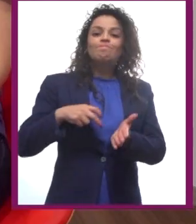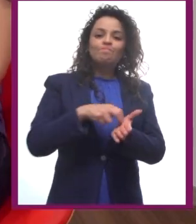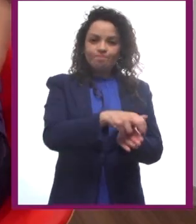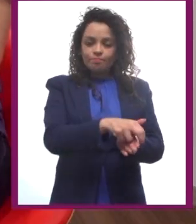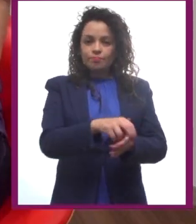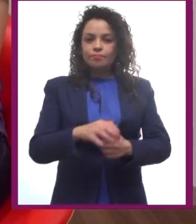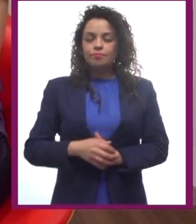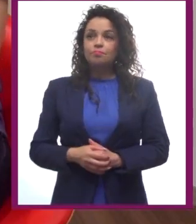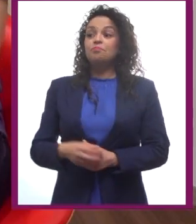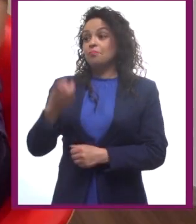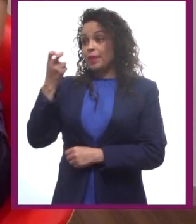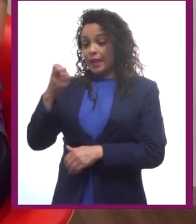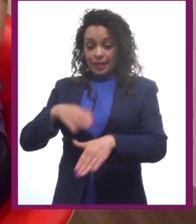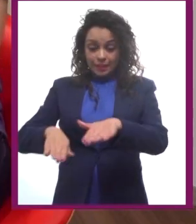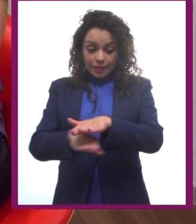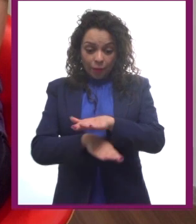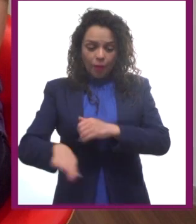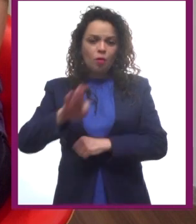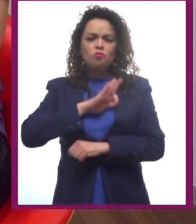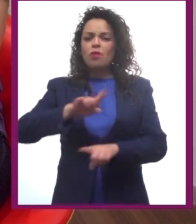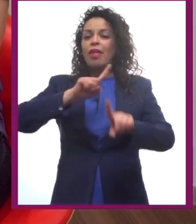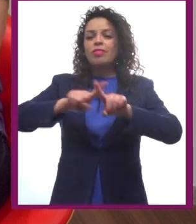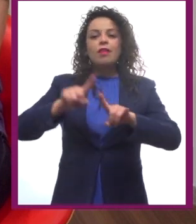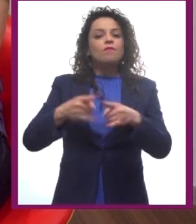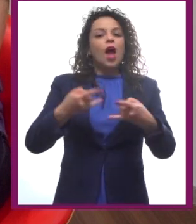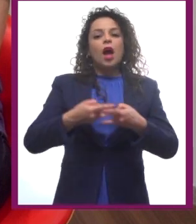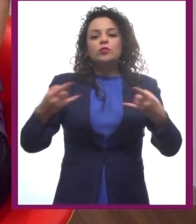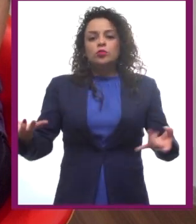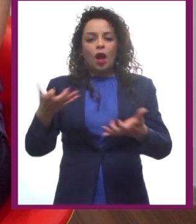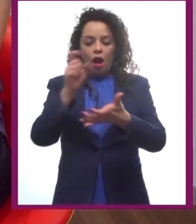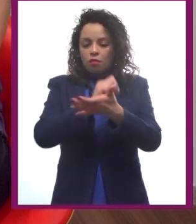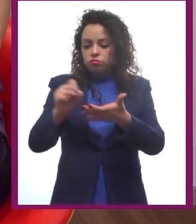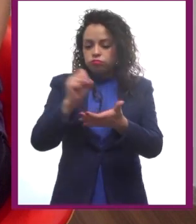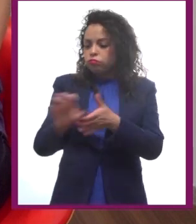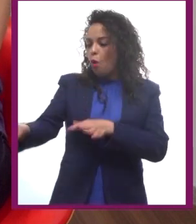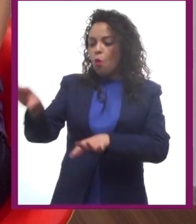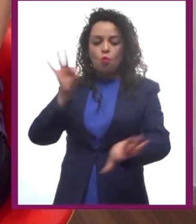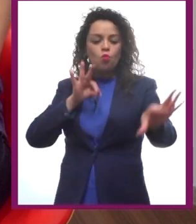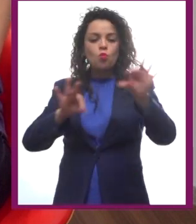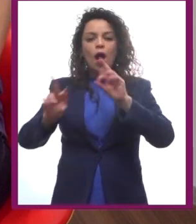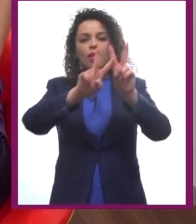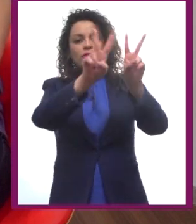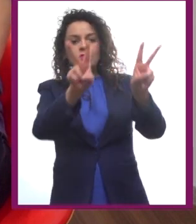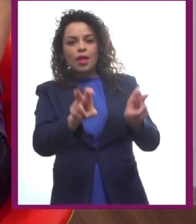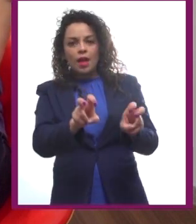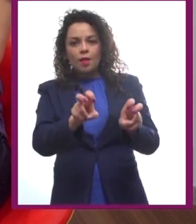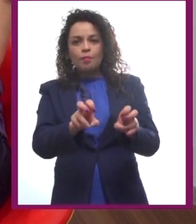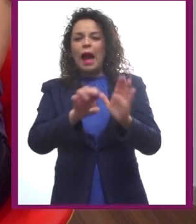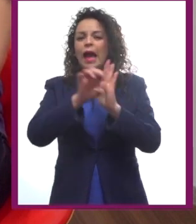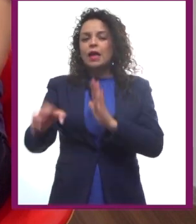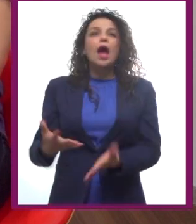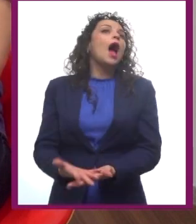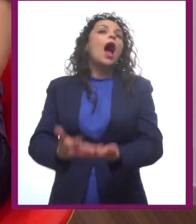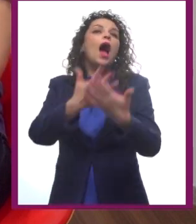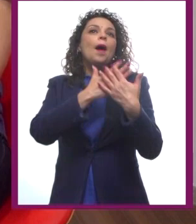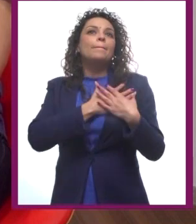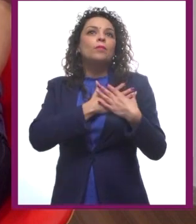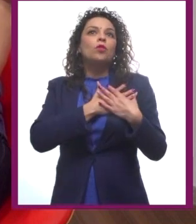base, podemos escribir muchas historias distintas. Podemos tomar algún tema, por ejemplo, el amor y que resulten en cosas